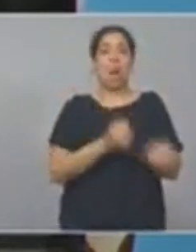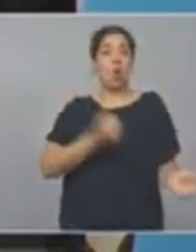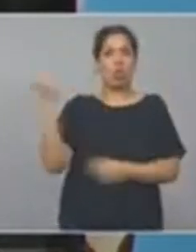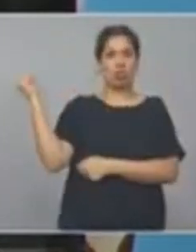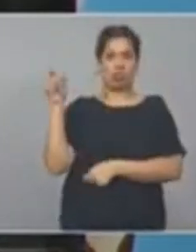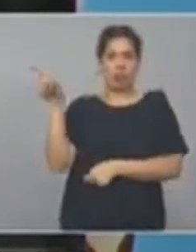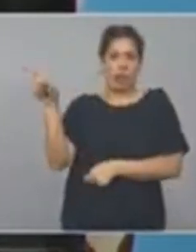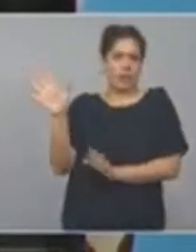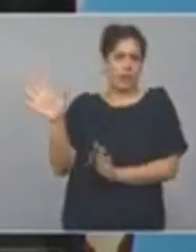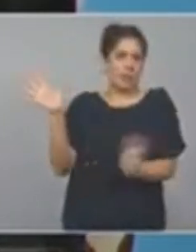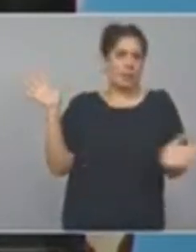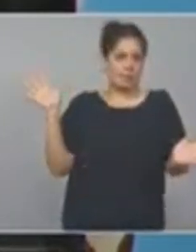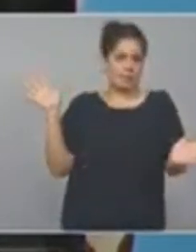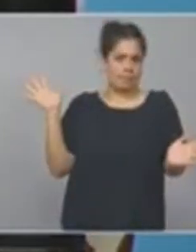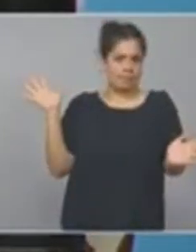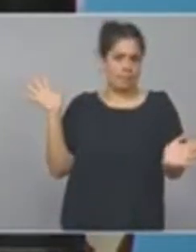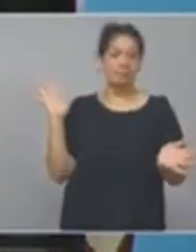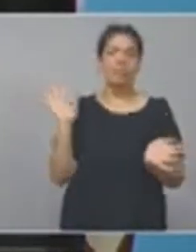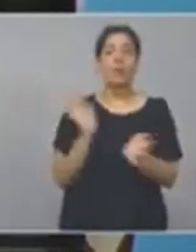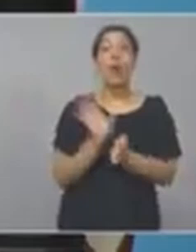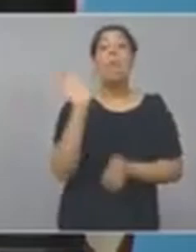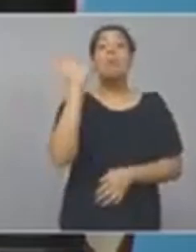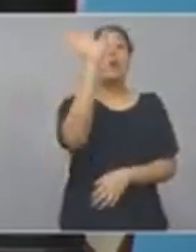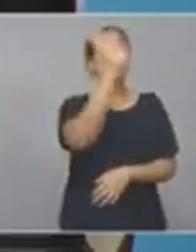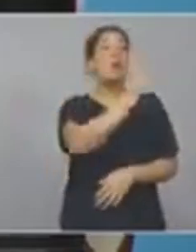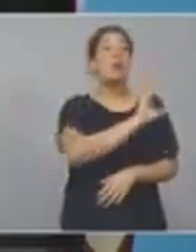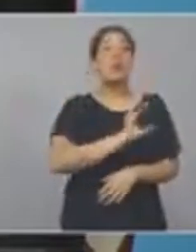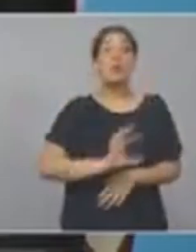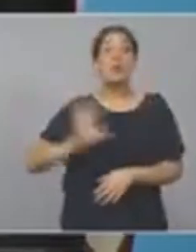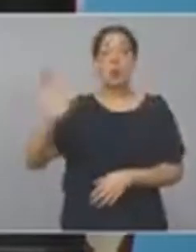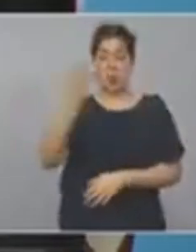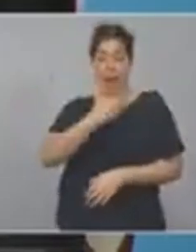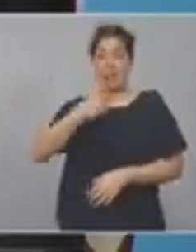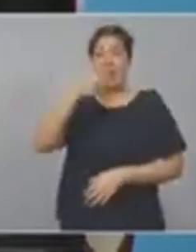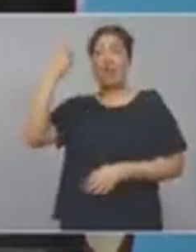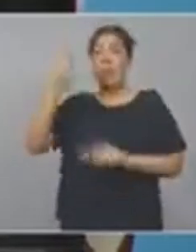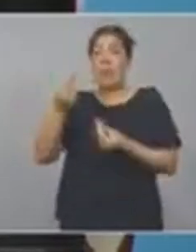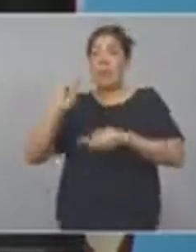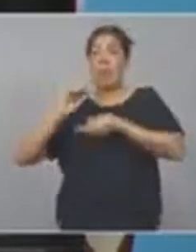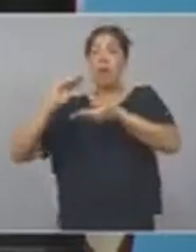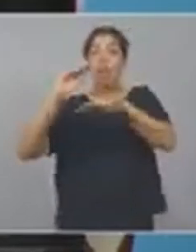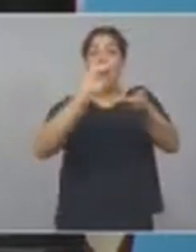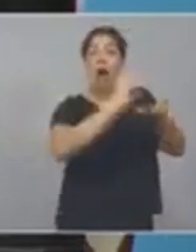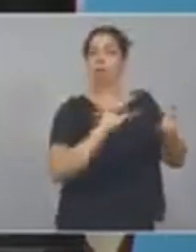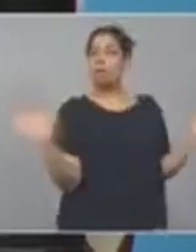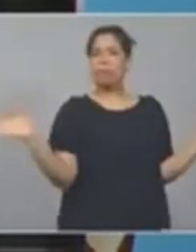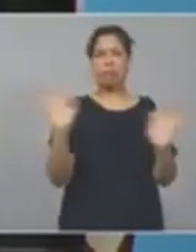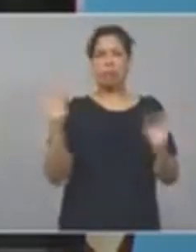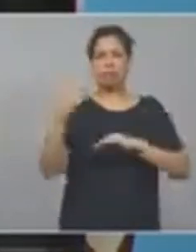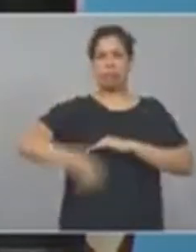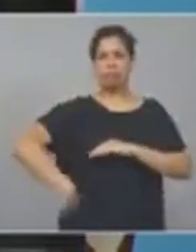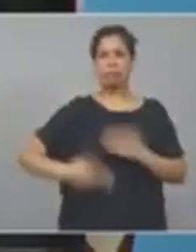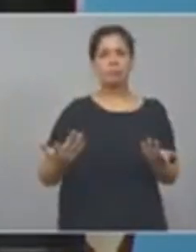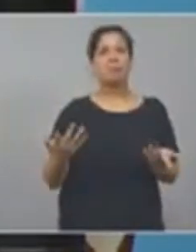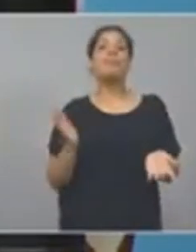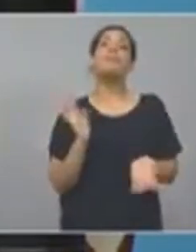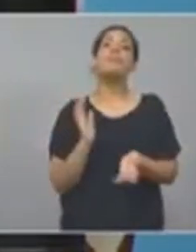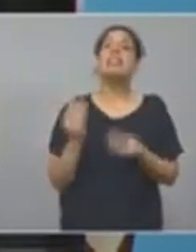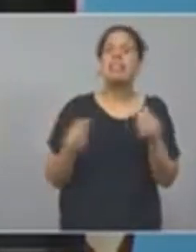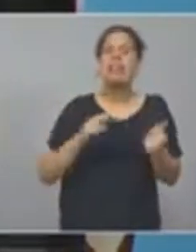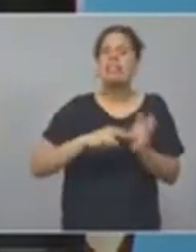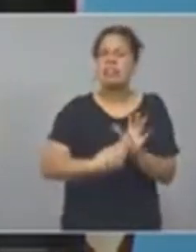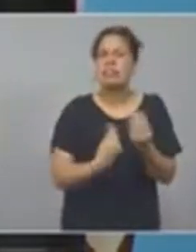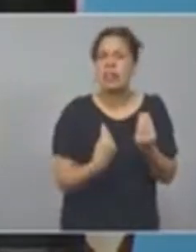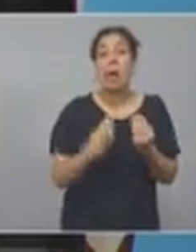de financiar a las provincias y, por tanto, en este caso, a la seguridad a los jubilados de la